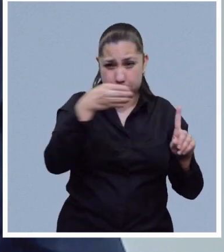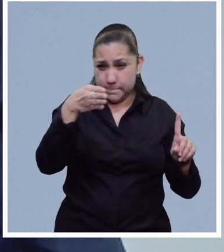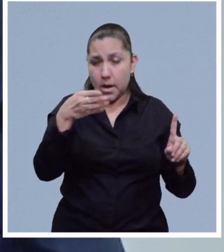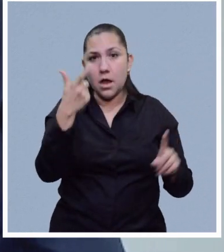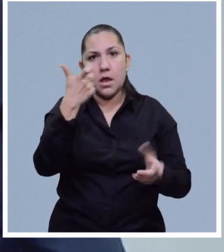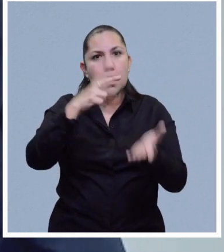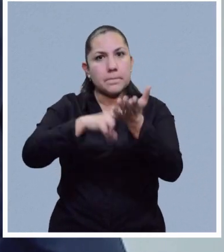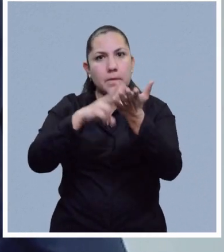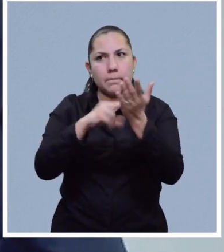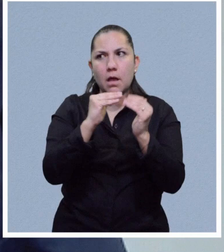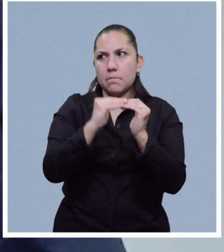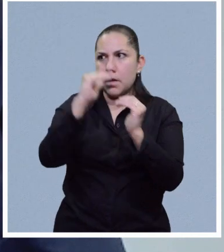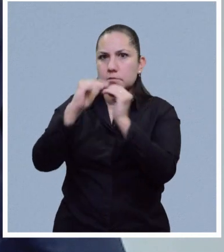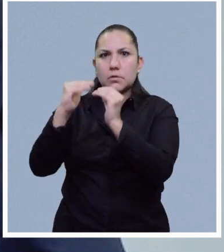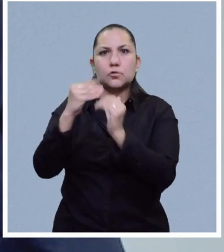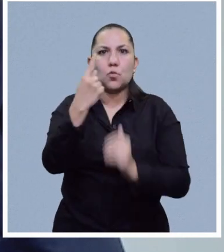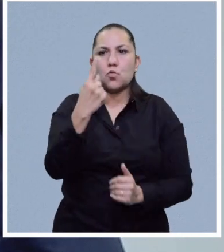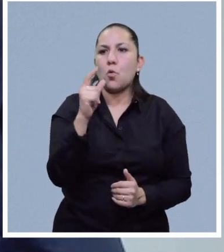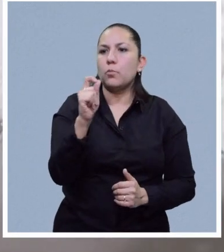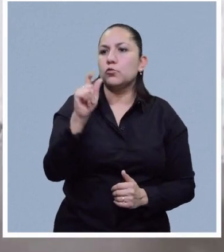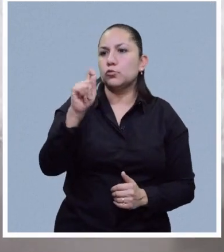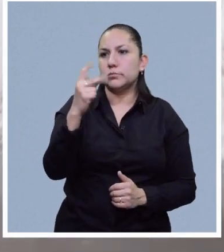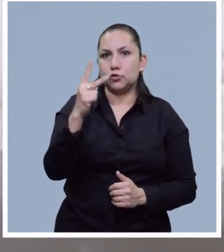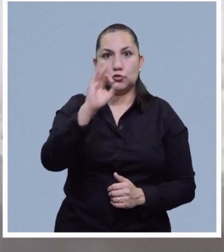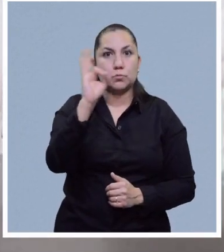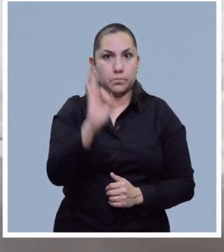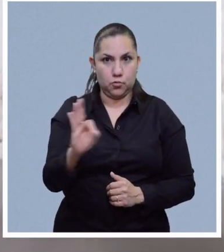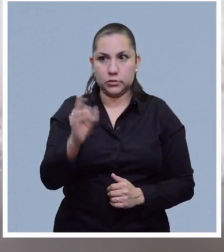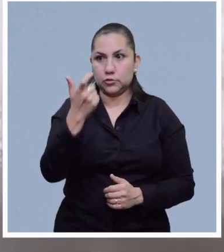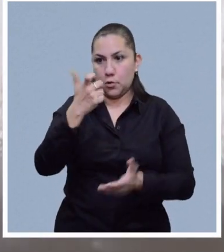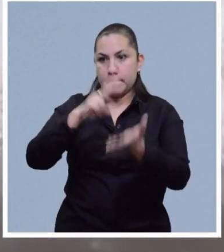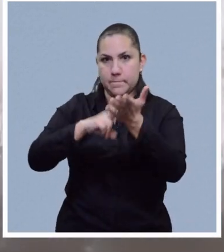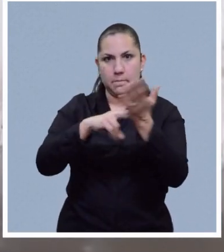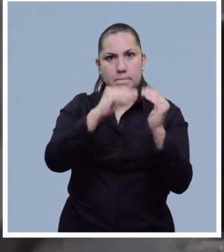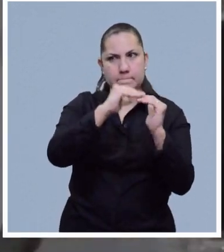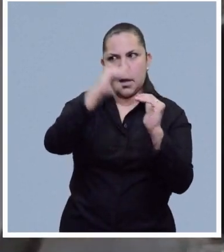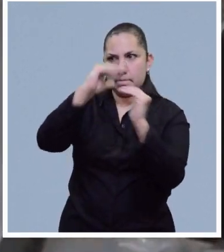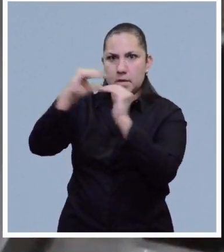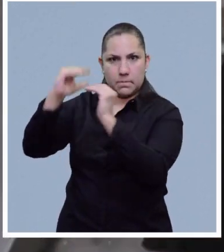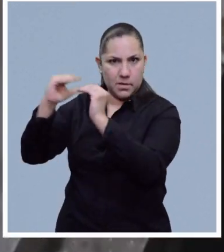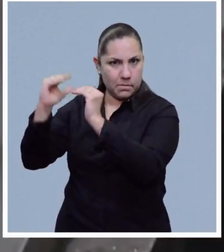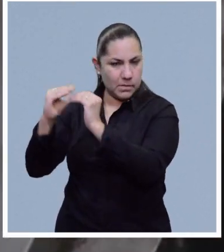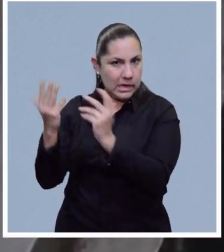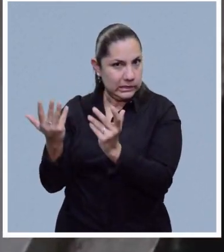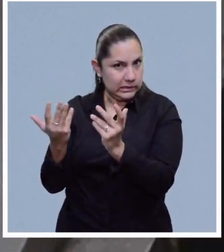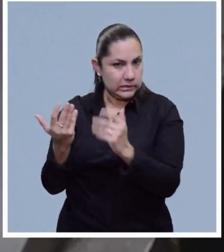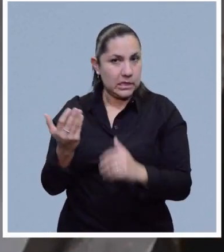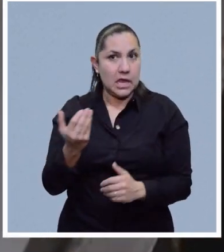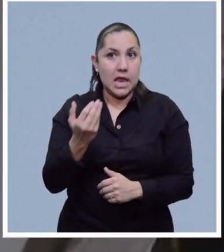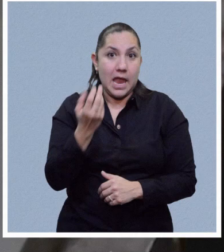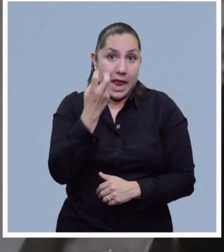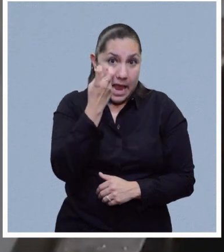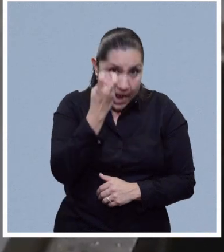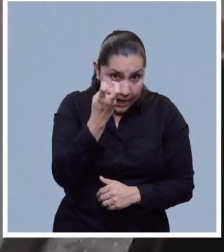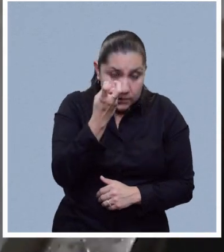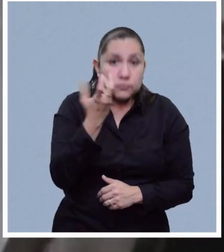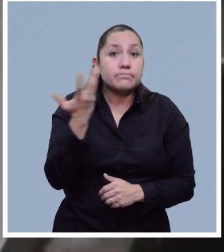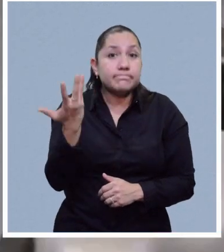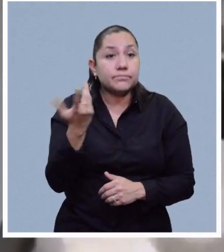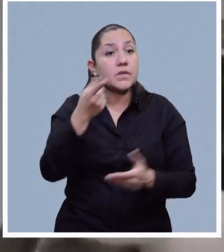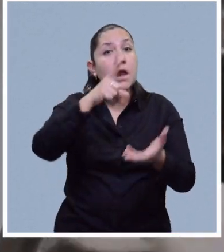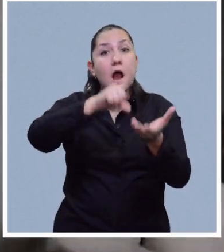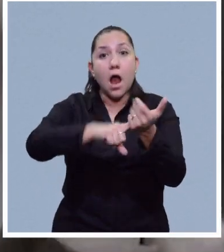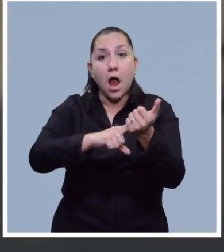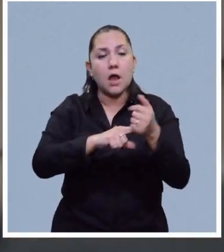del orden de 1.28%. Y esto a su vez se refleja en puntos de